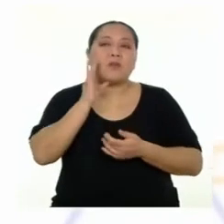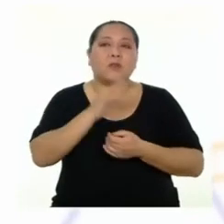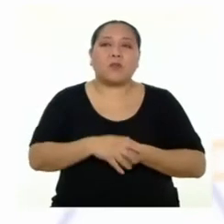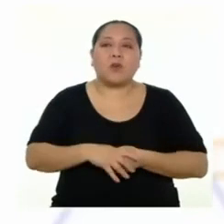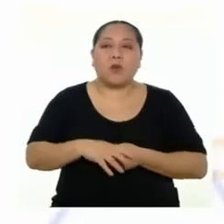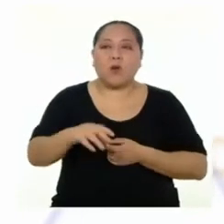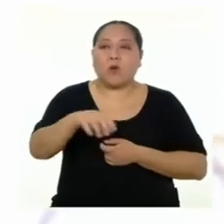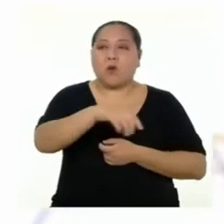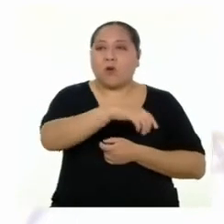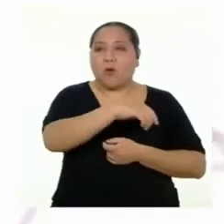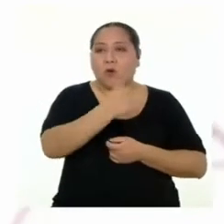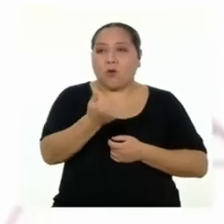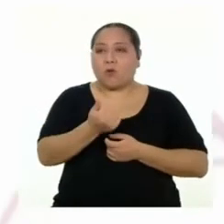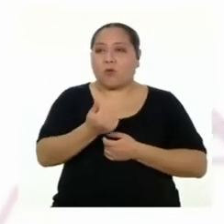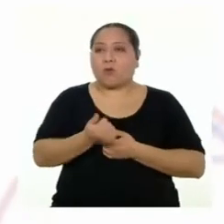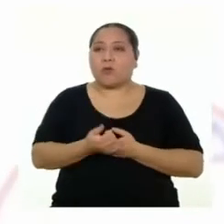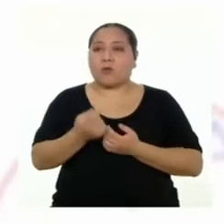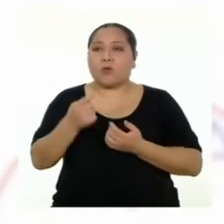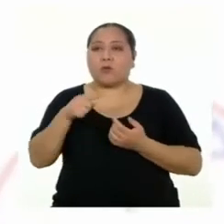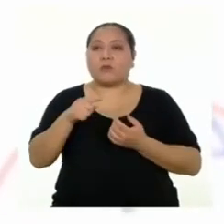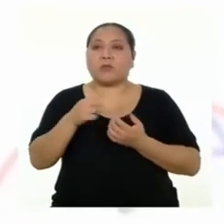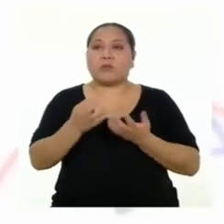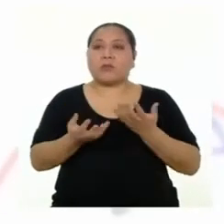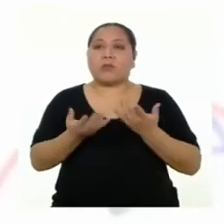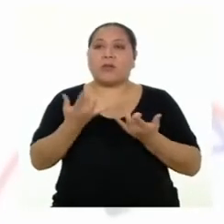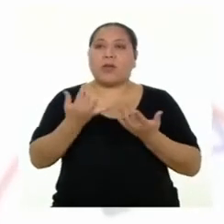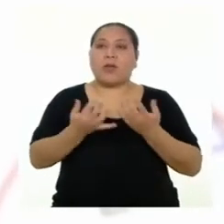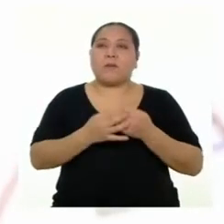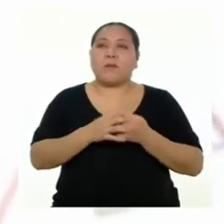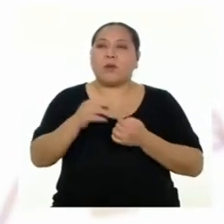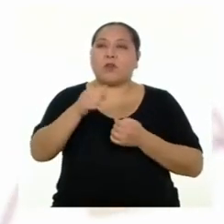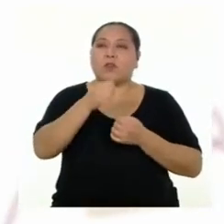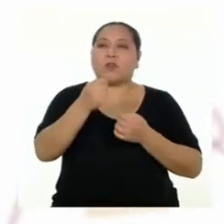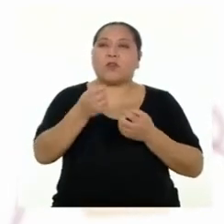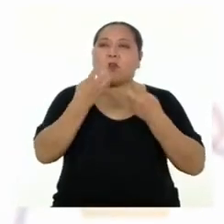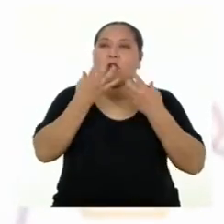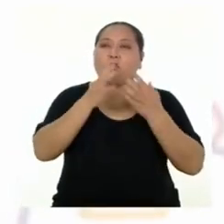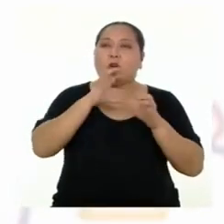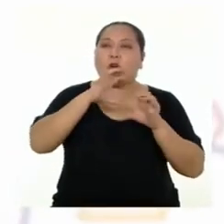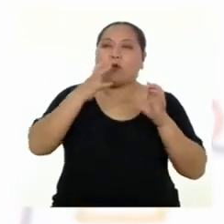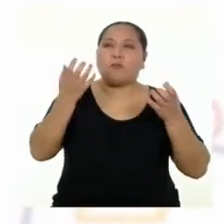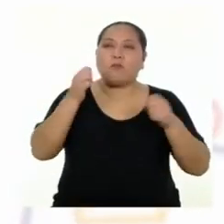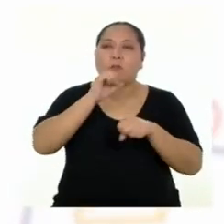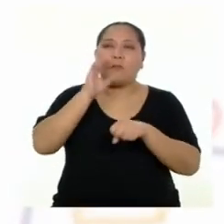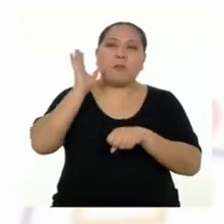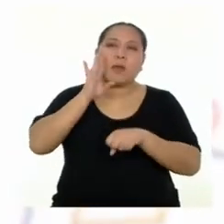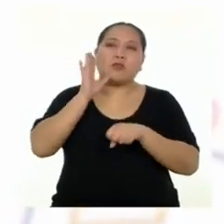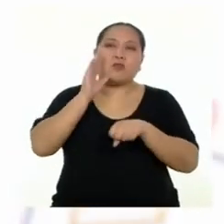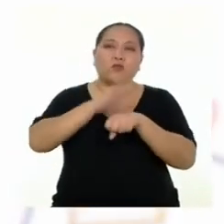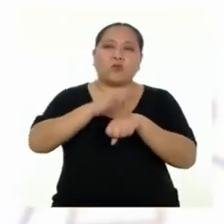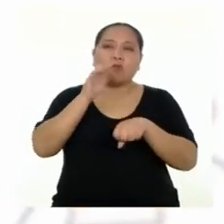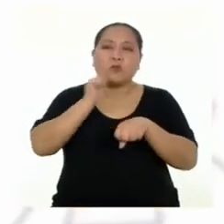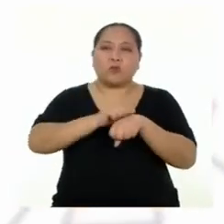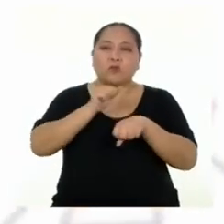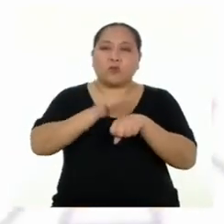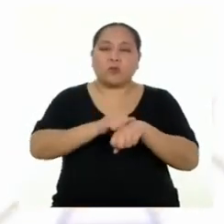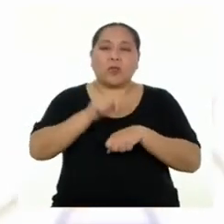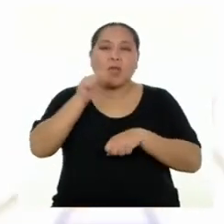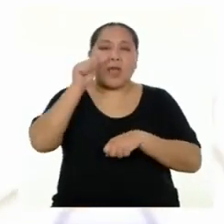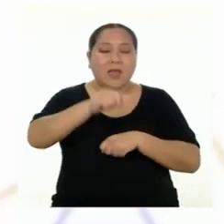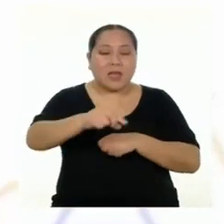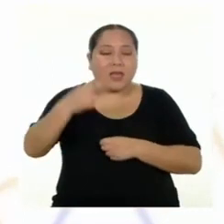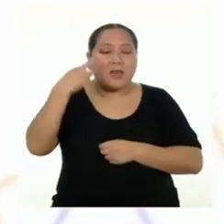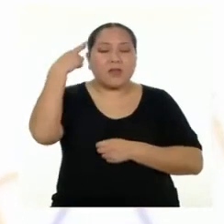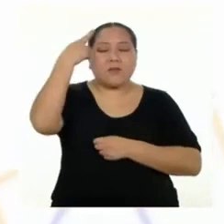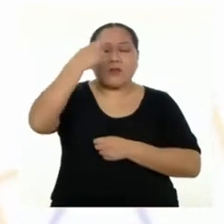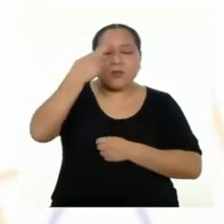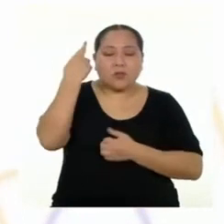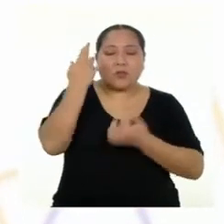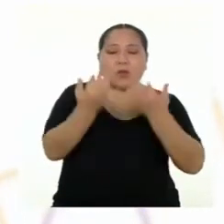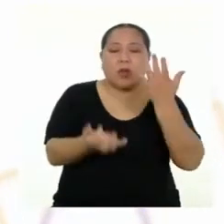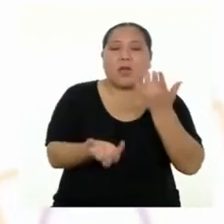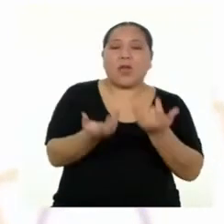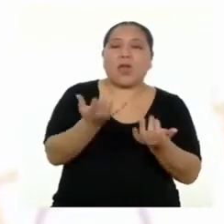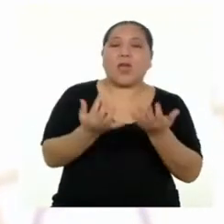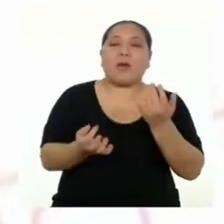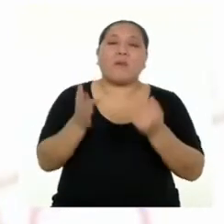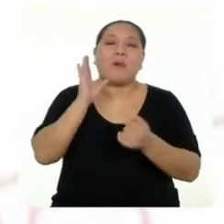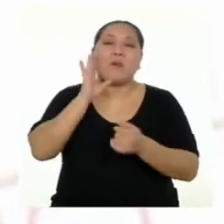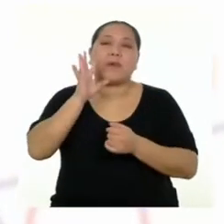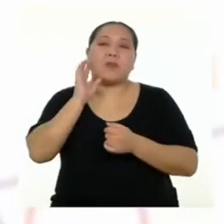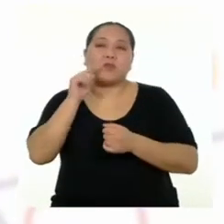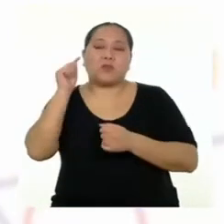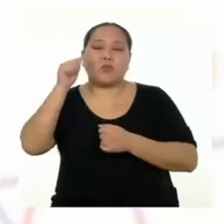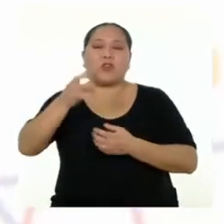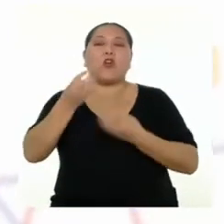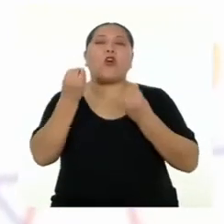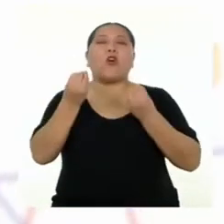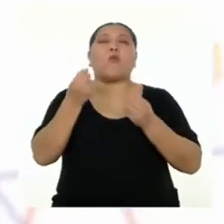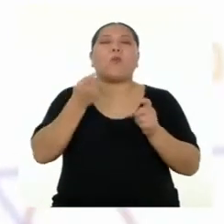a la quema de basura como mala práctica. A partir de ello, reflexionamos sobre los efectos de la quema de residuos en la salud de las personas